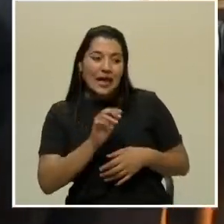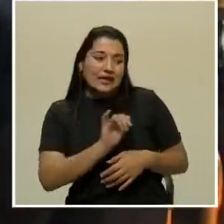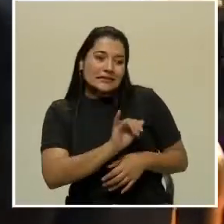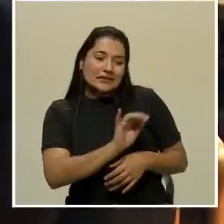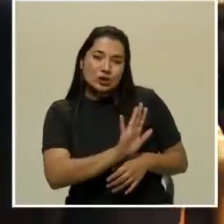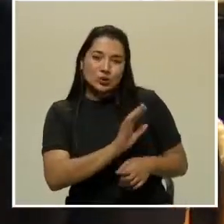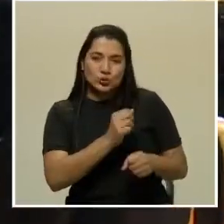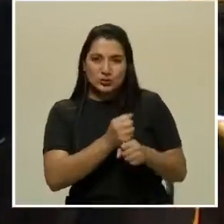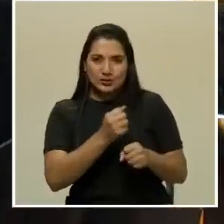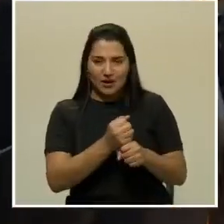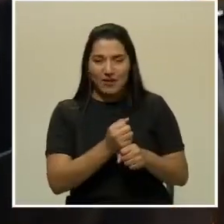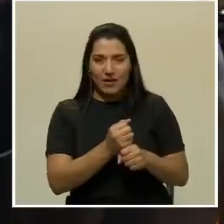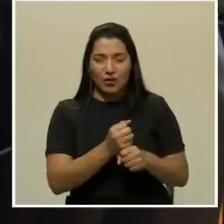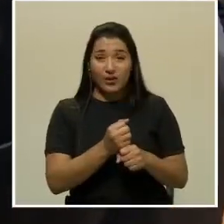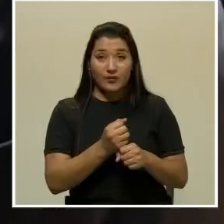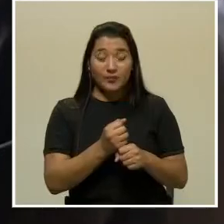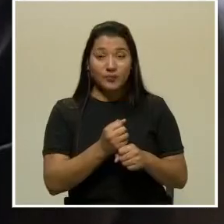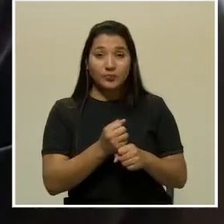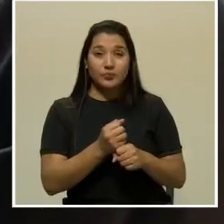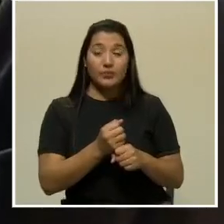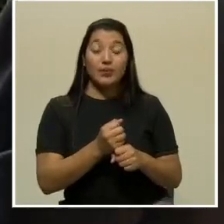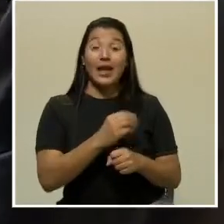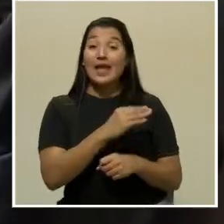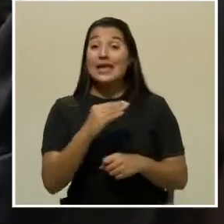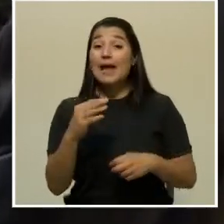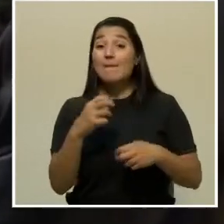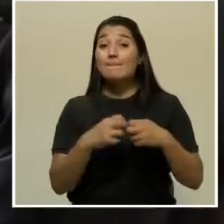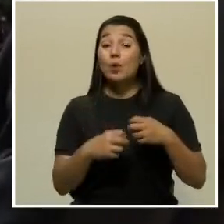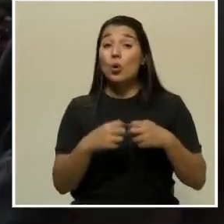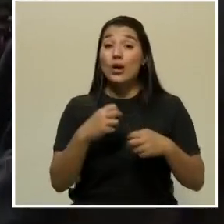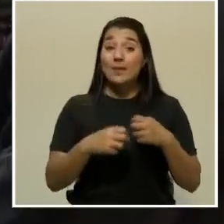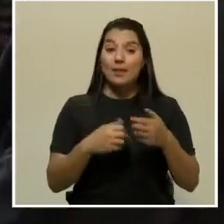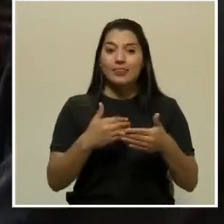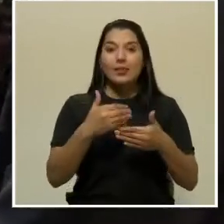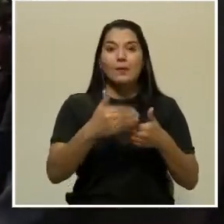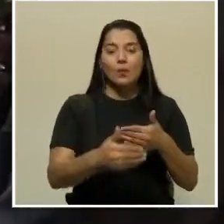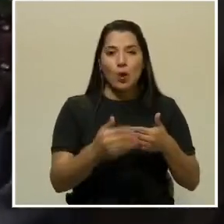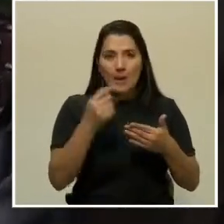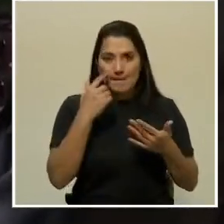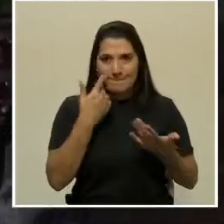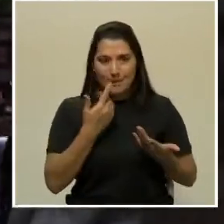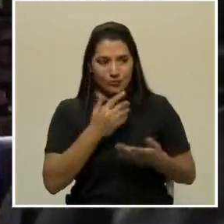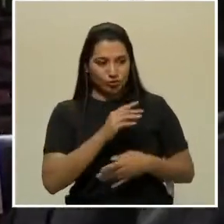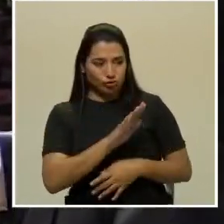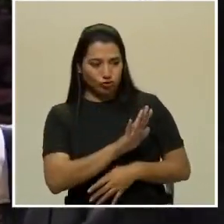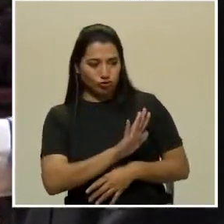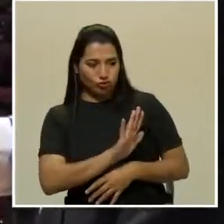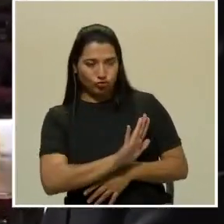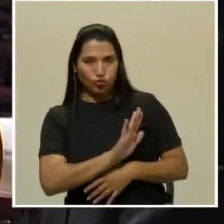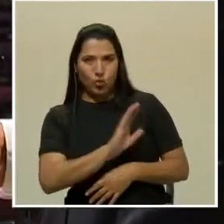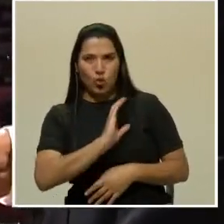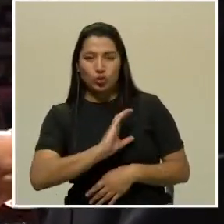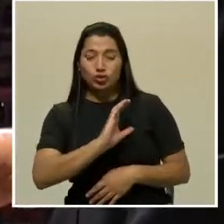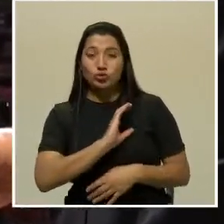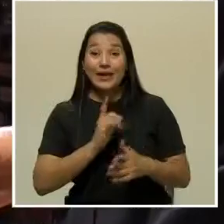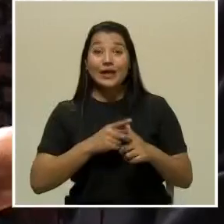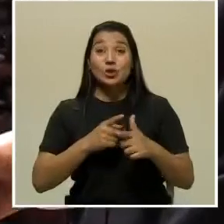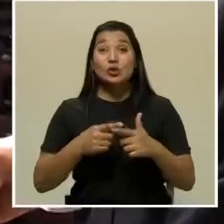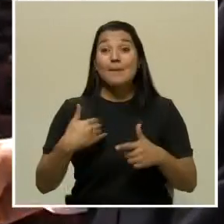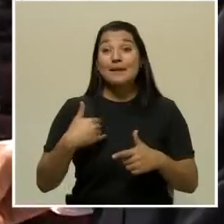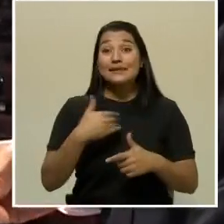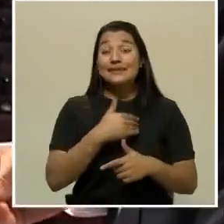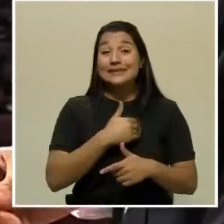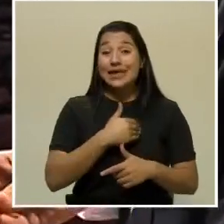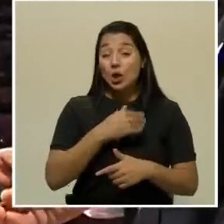o nosotros salimos inmediatamente y el problema es que después vemos las condiciones. Entonces, un Ministerio de Cultura y Juventud